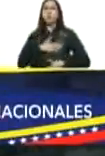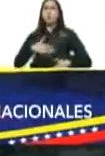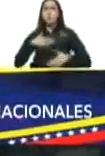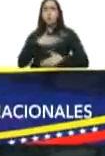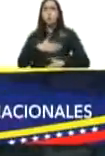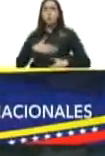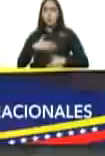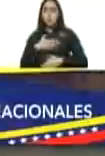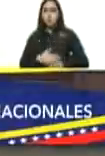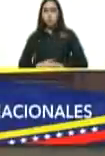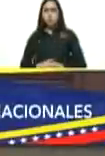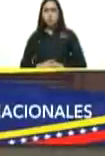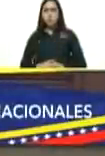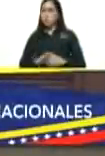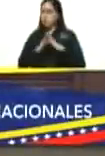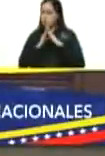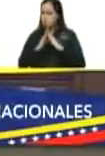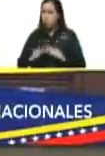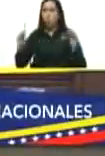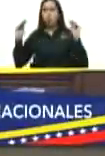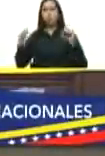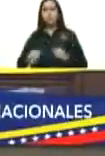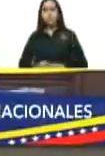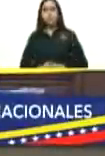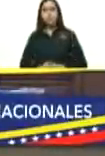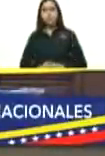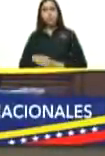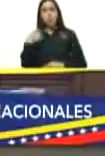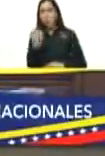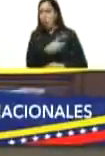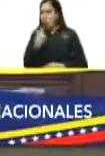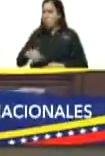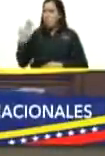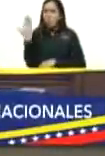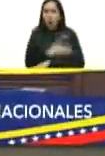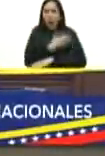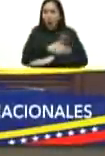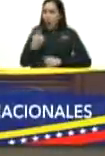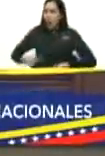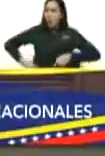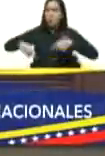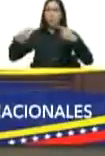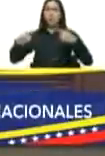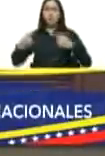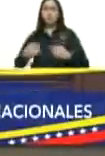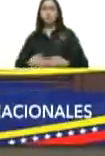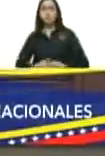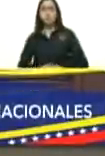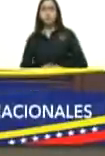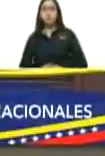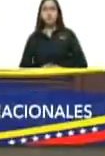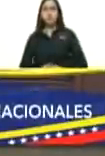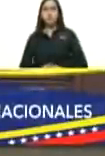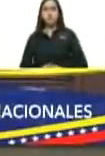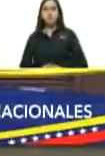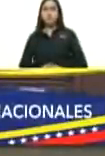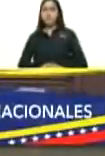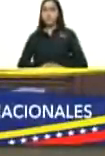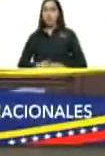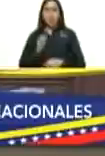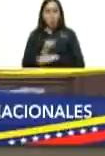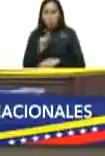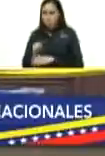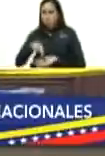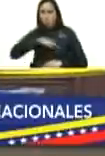todo lo contrario de lo que buscan las sanciones económicas que es acusarnos a